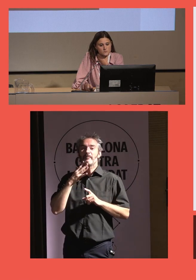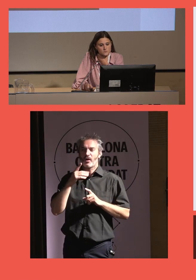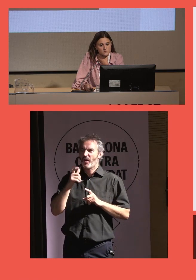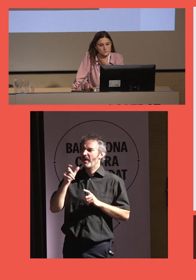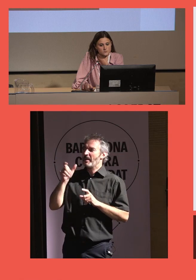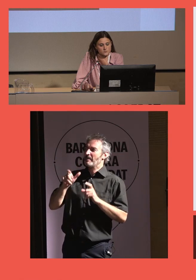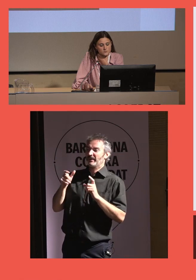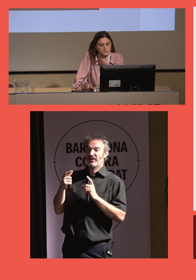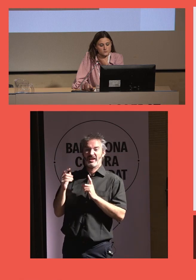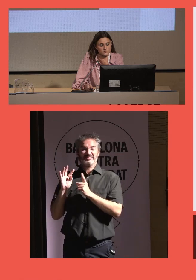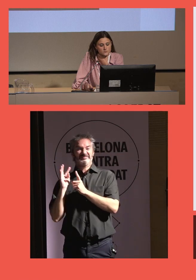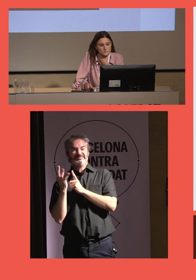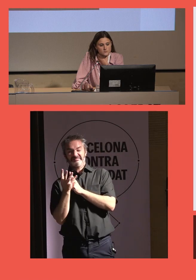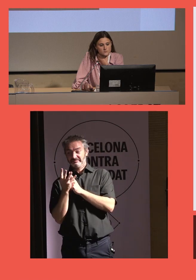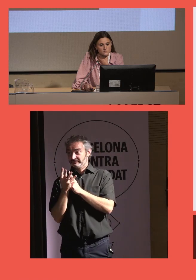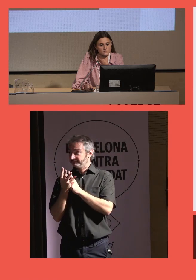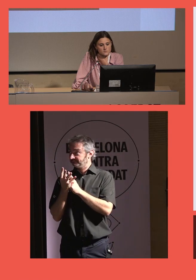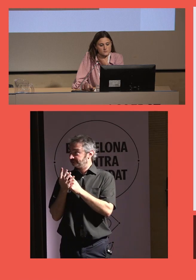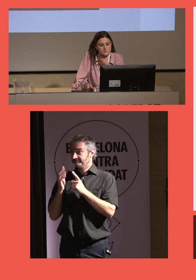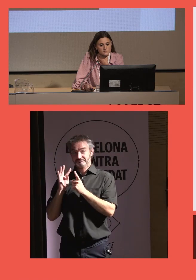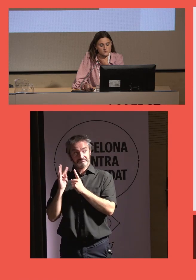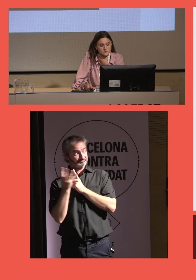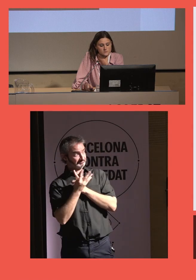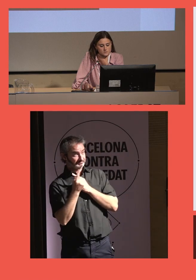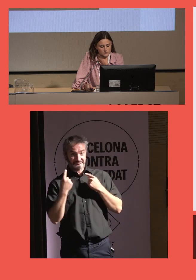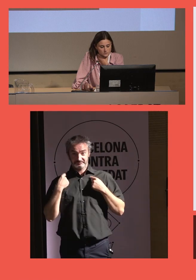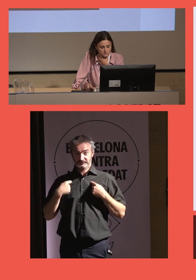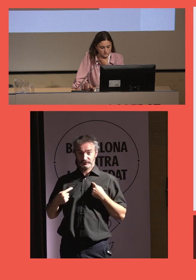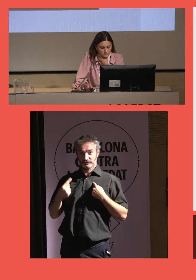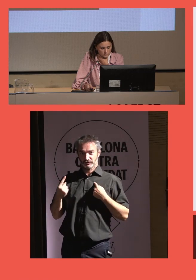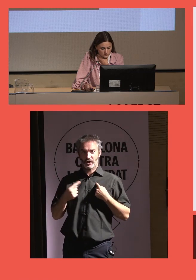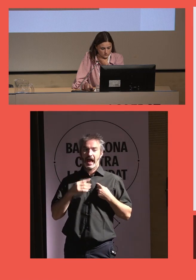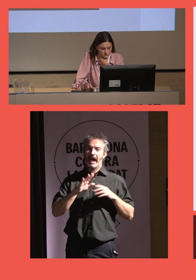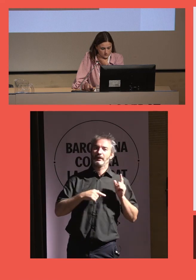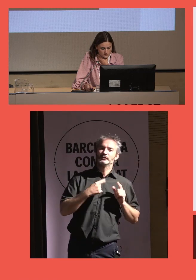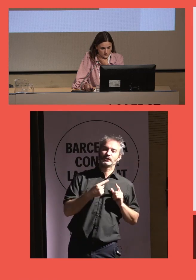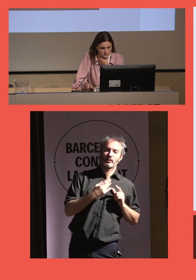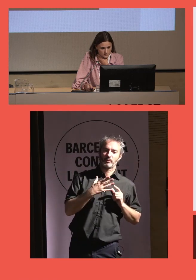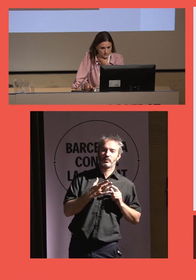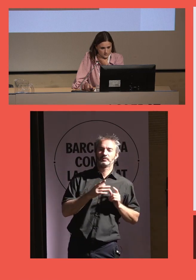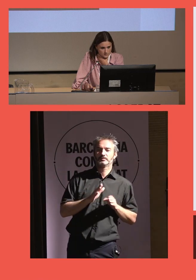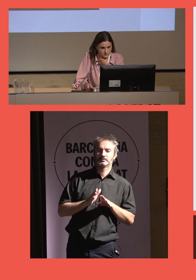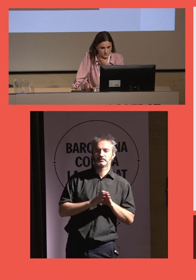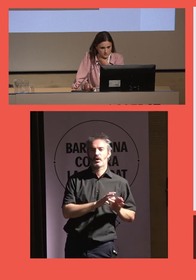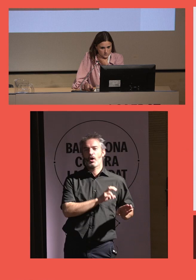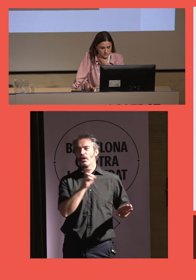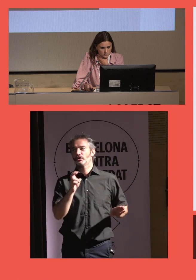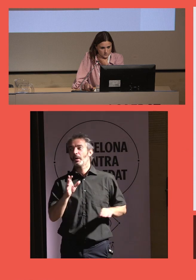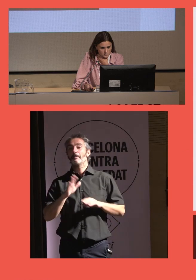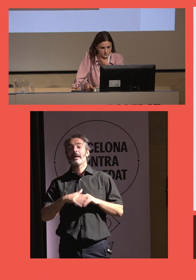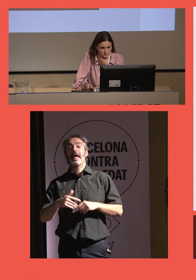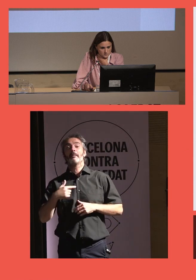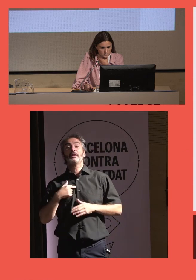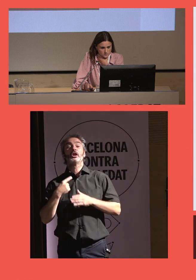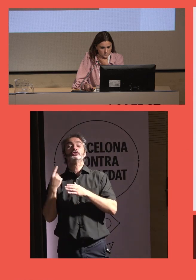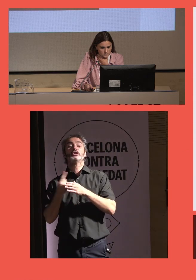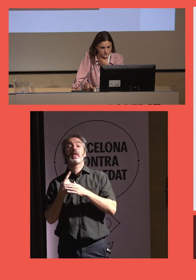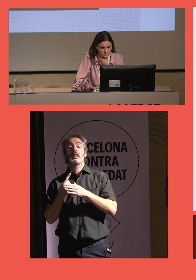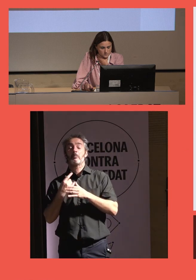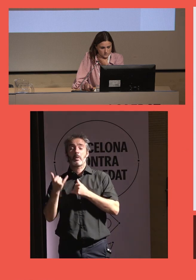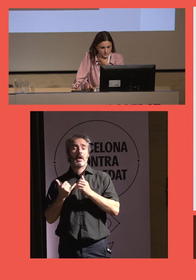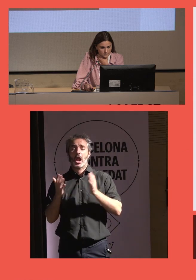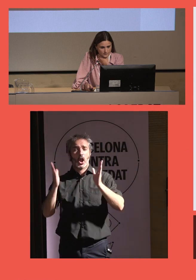gente y estás más sola si no estás con nadie. Para mí la soledad no es ningún problema.